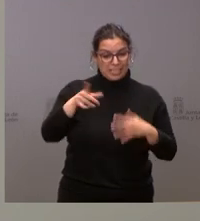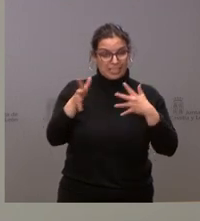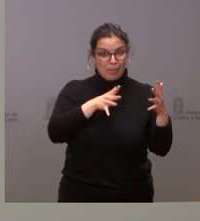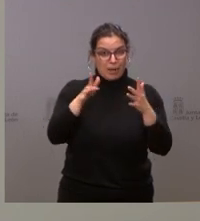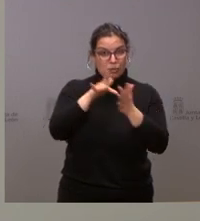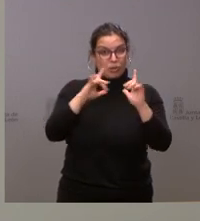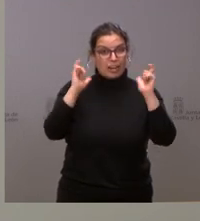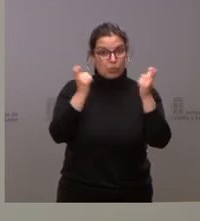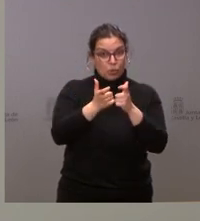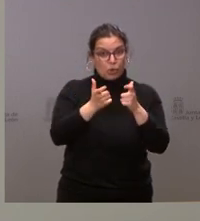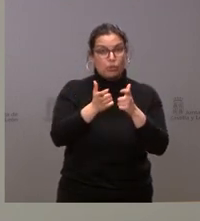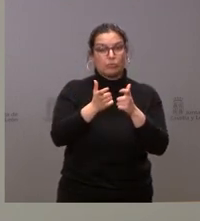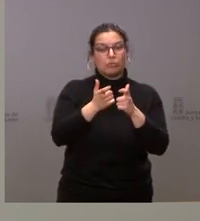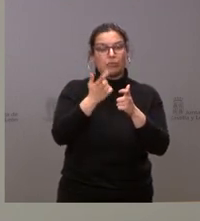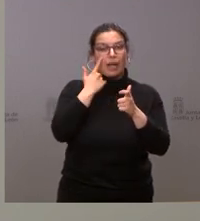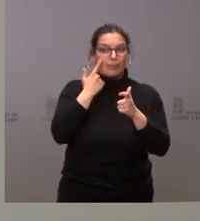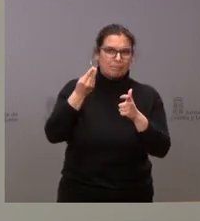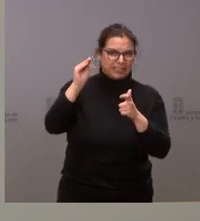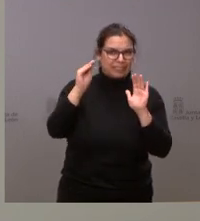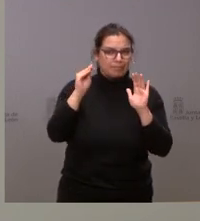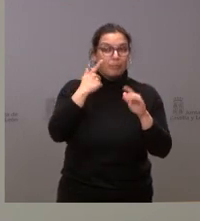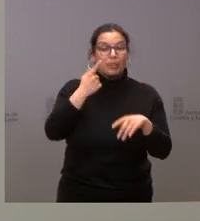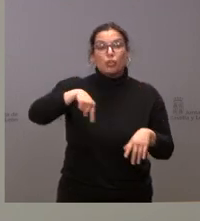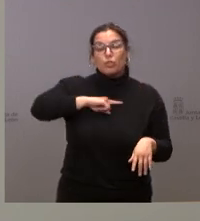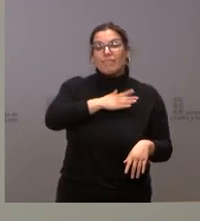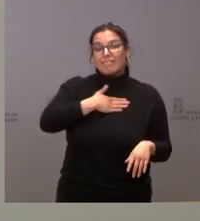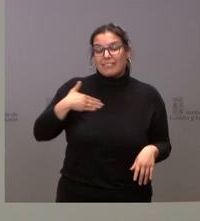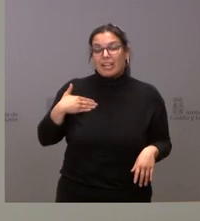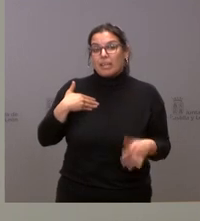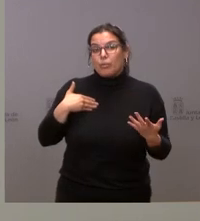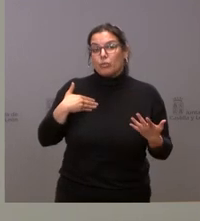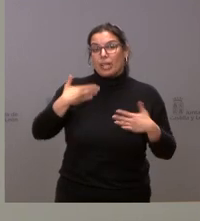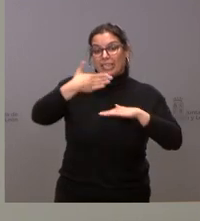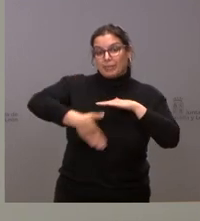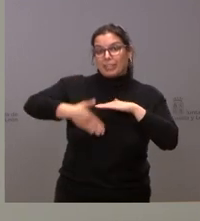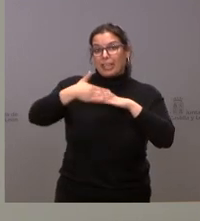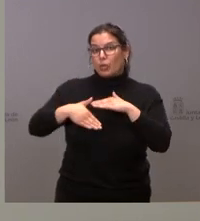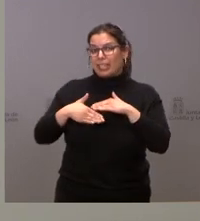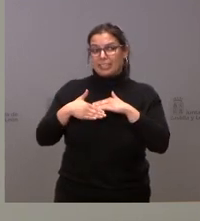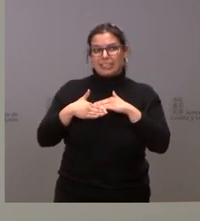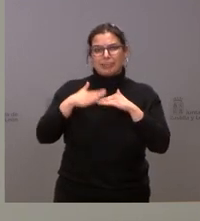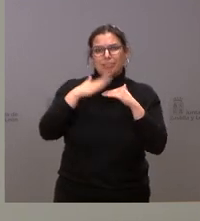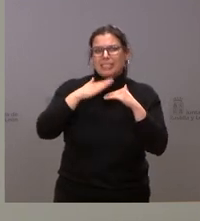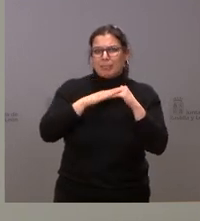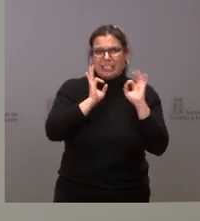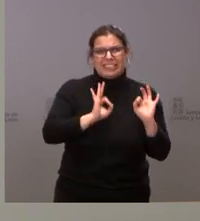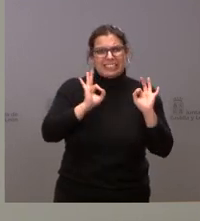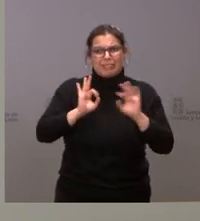con lo que habíamos tenido en reuniones anteriores. Nuestra idea es que las limitaciones sean las menores necesarias